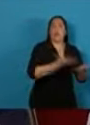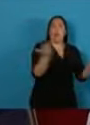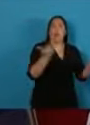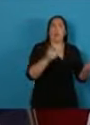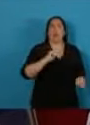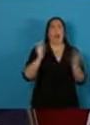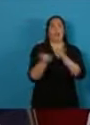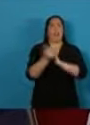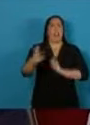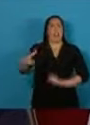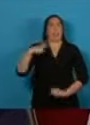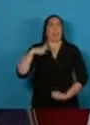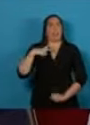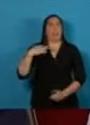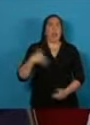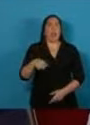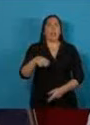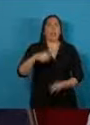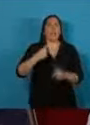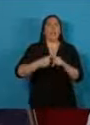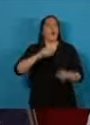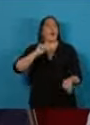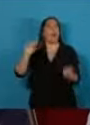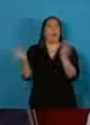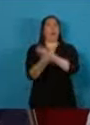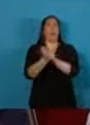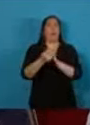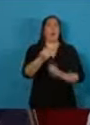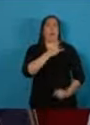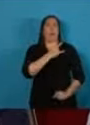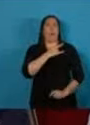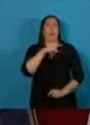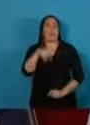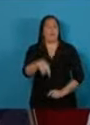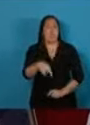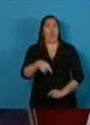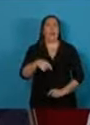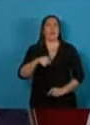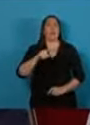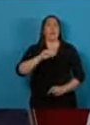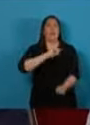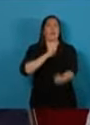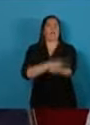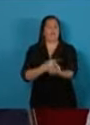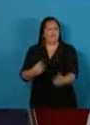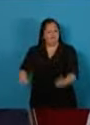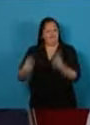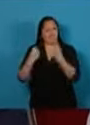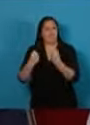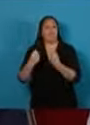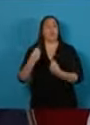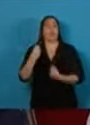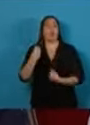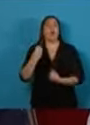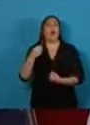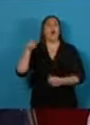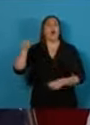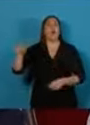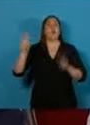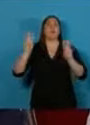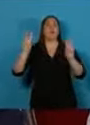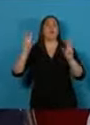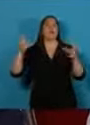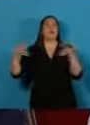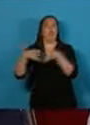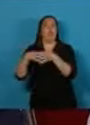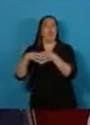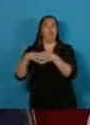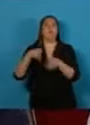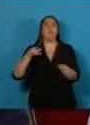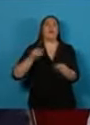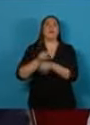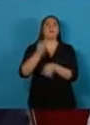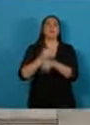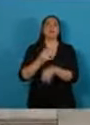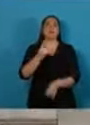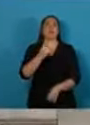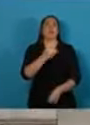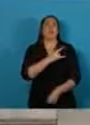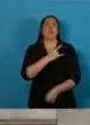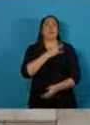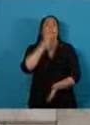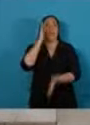reforma universitaria se hizo más potente cuando el justicialismo declaró la gratuidad de la enseñanza universitaria